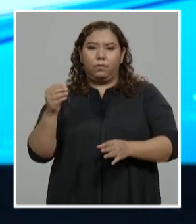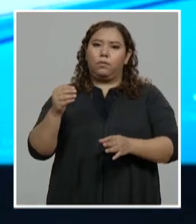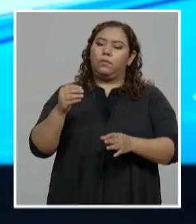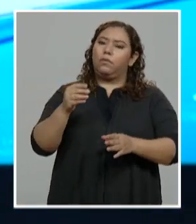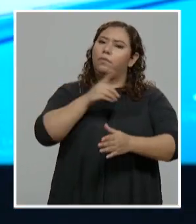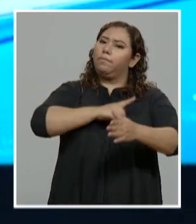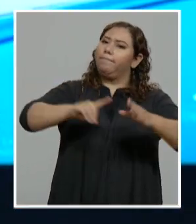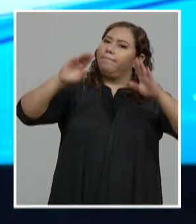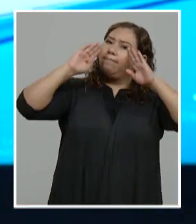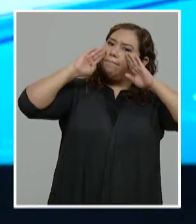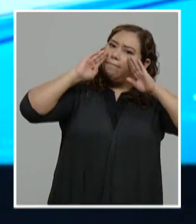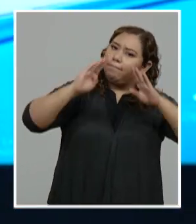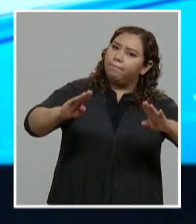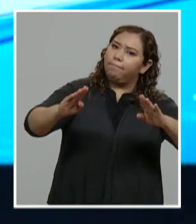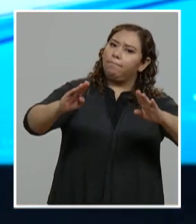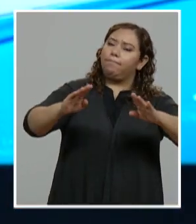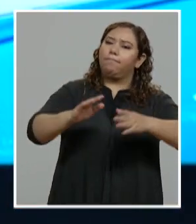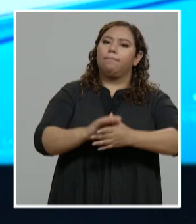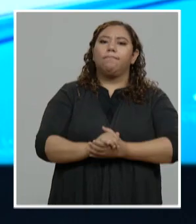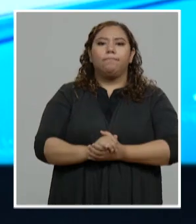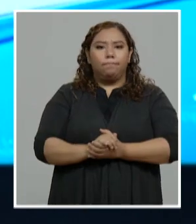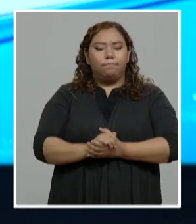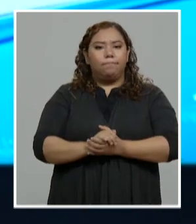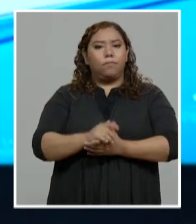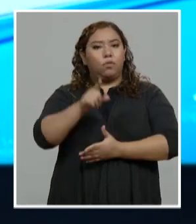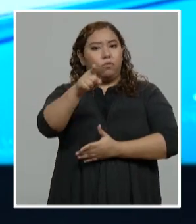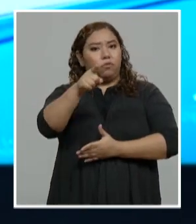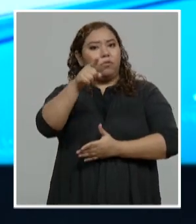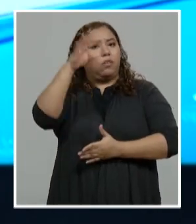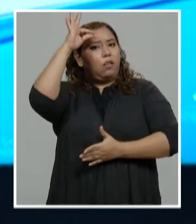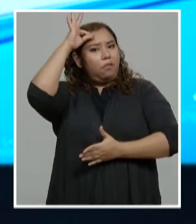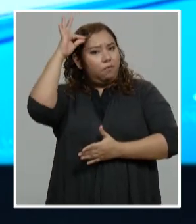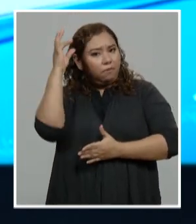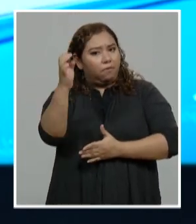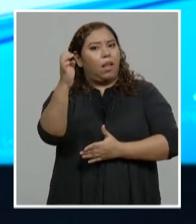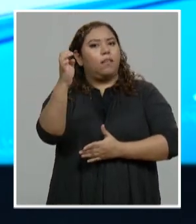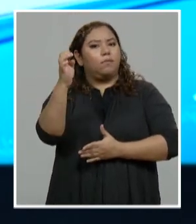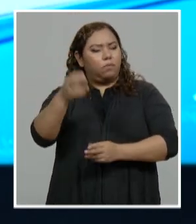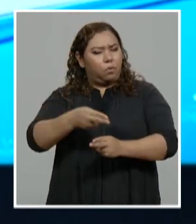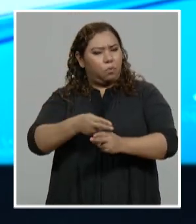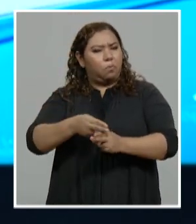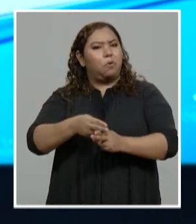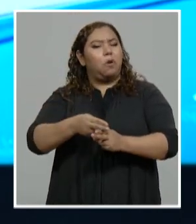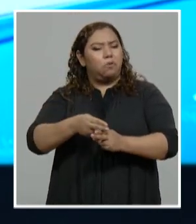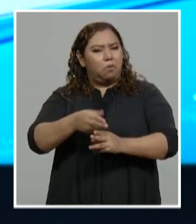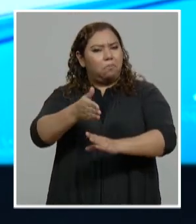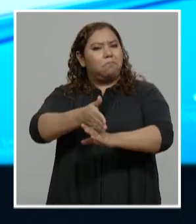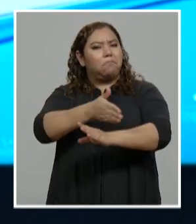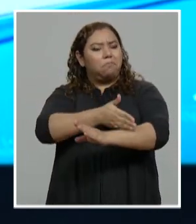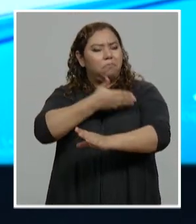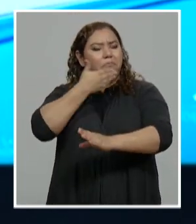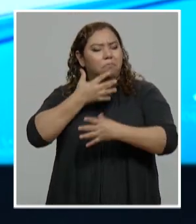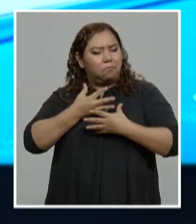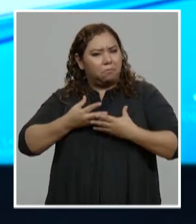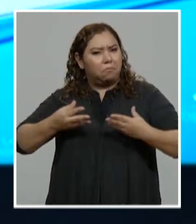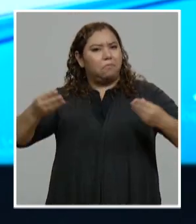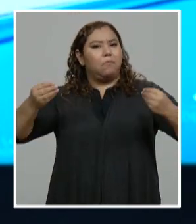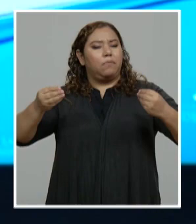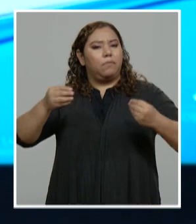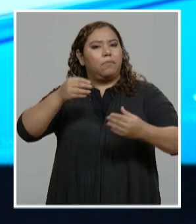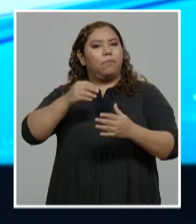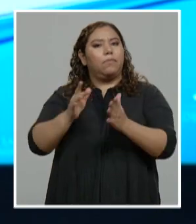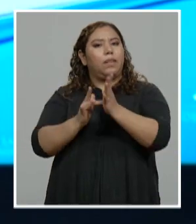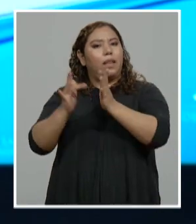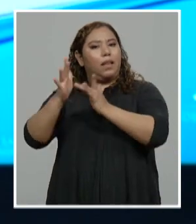bendiciones y decirle que tenga fe. Vamos a salir de esta situación porque estamos bajo la cobertura del Señor